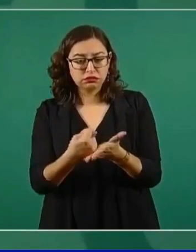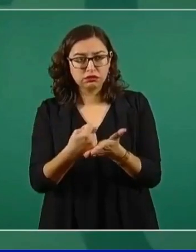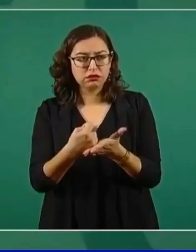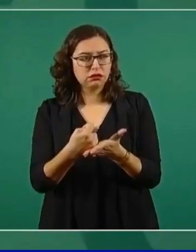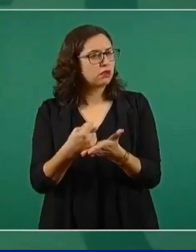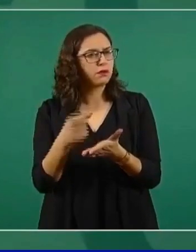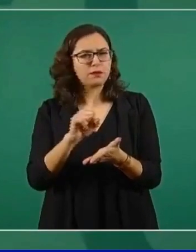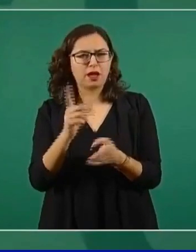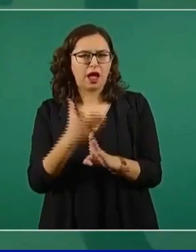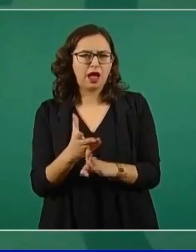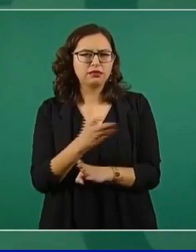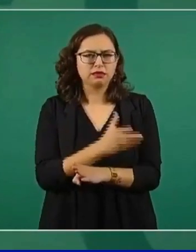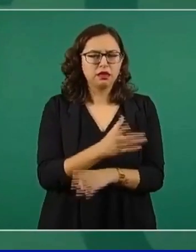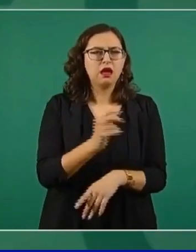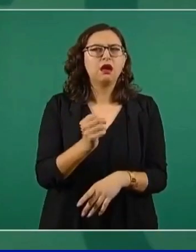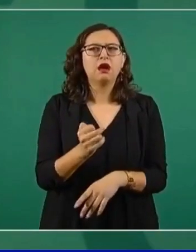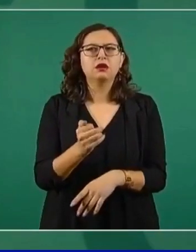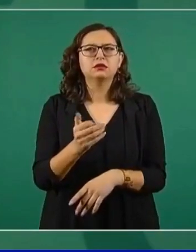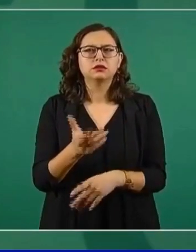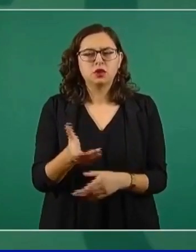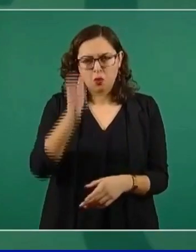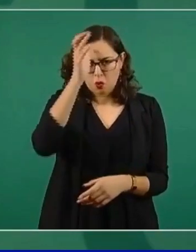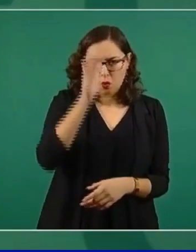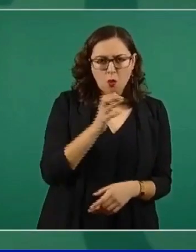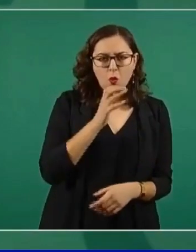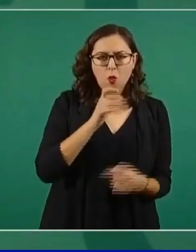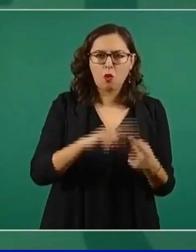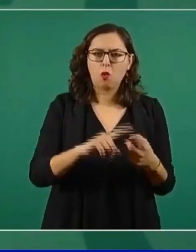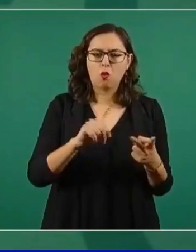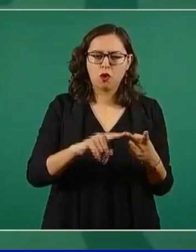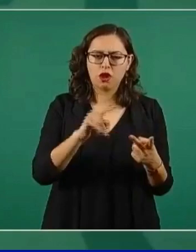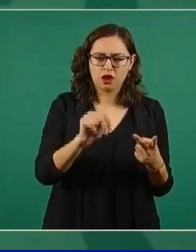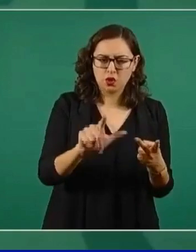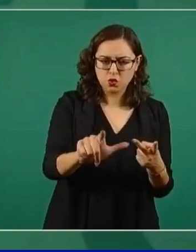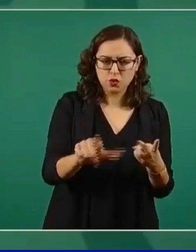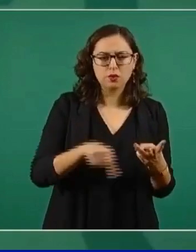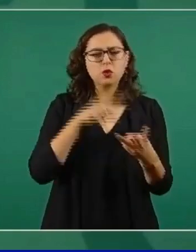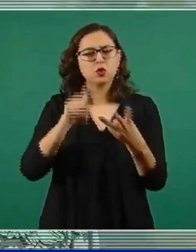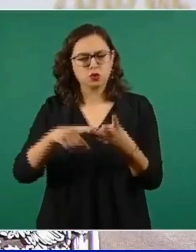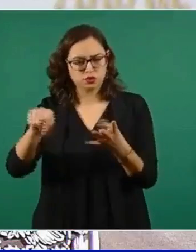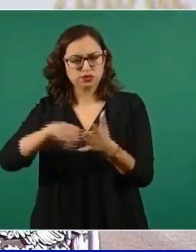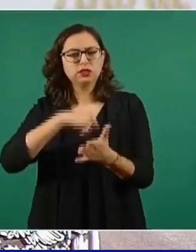bueno, antes Coahuila, Nuevo León y Tamaulipas.